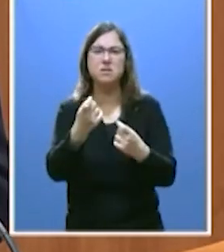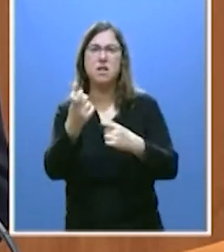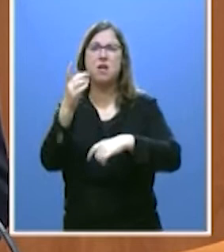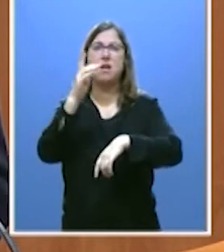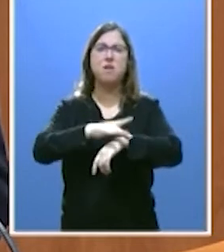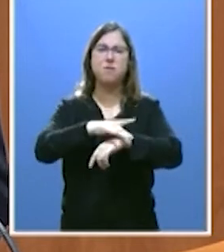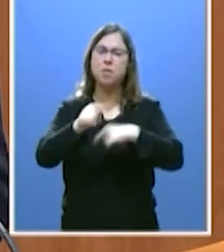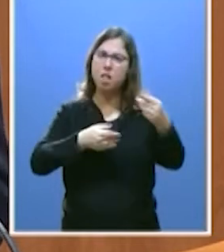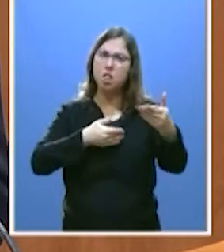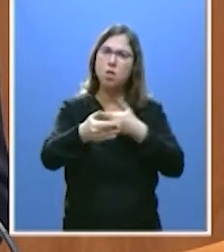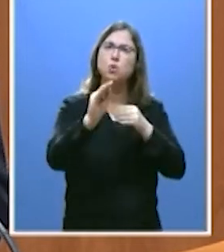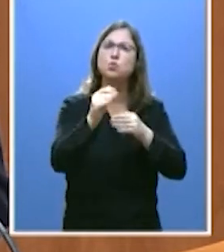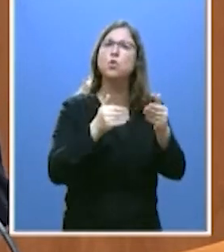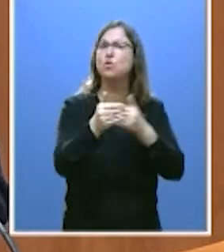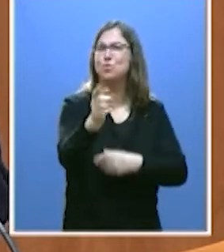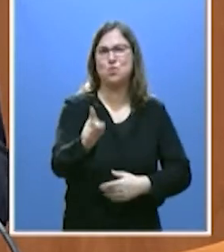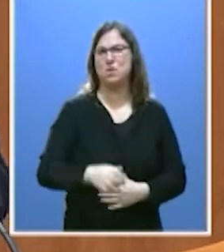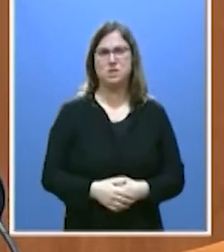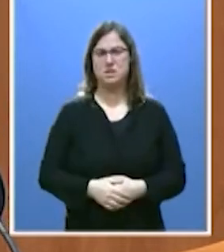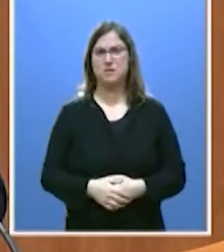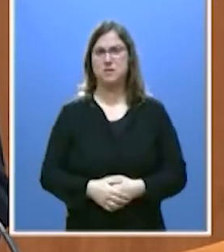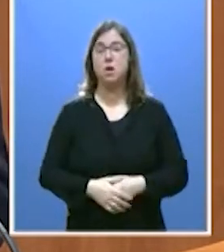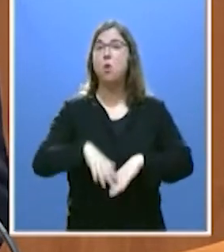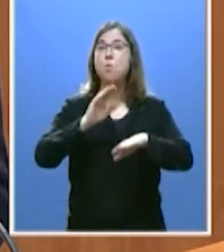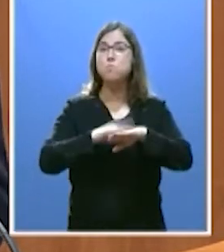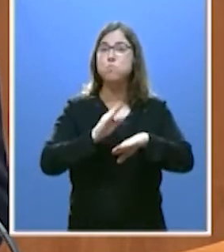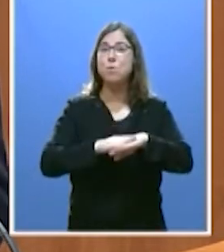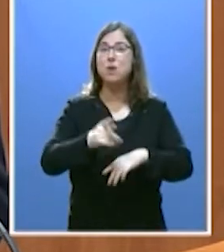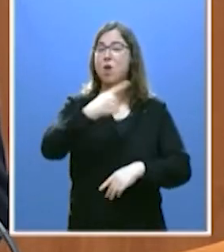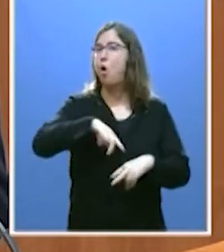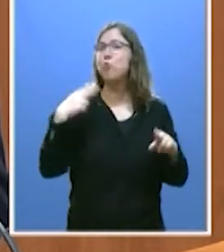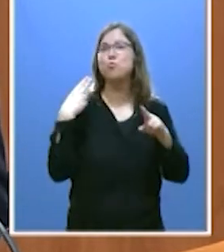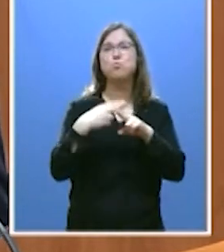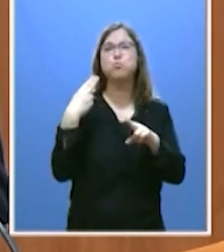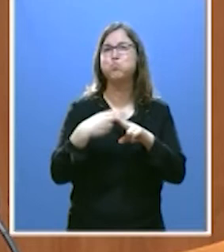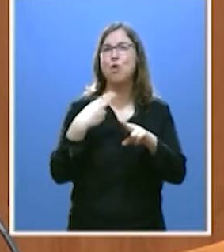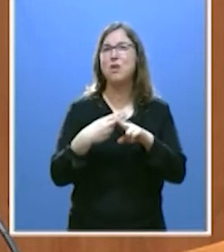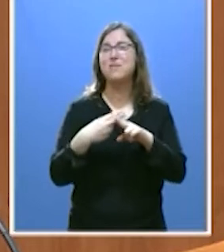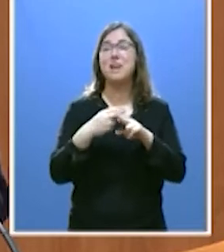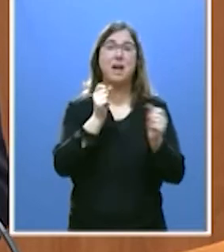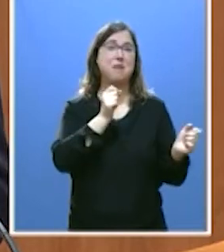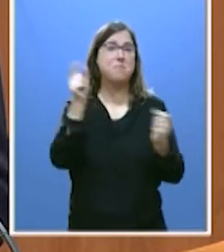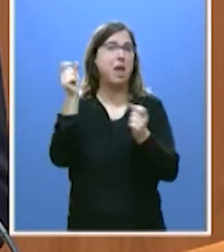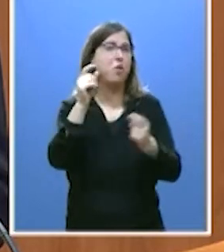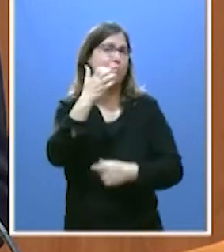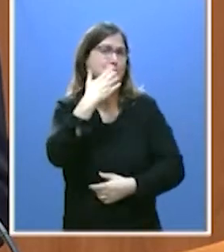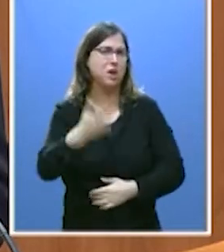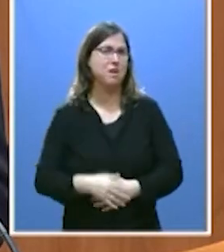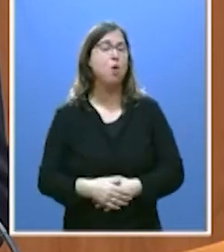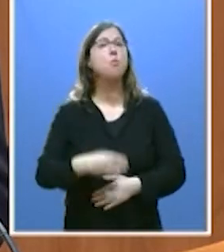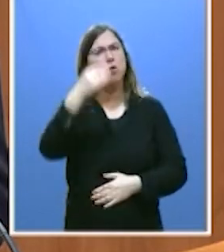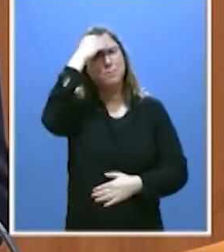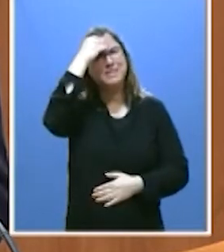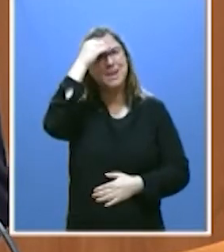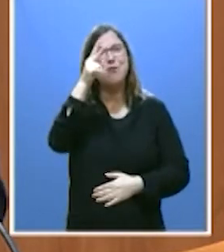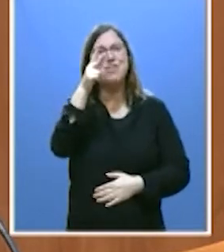de los hombres y mujeres de esta tierra. Por esa razón nuestra política de inmigración, porque creemos que los derechos son